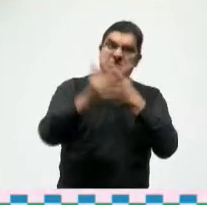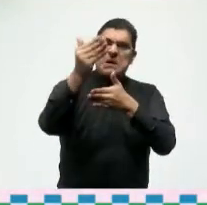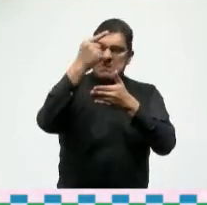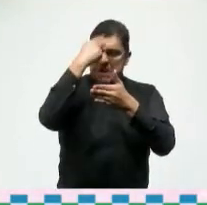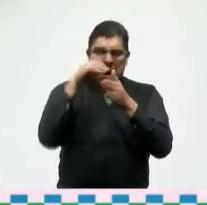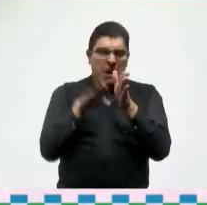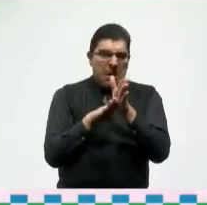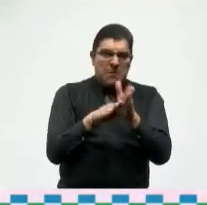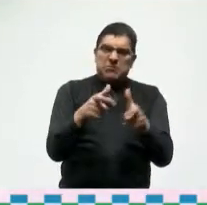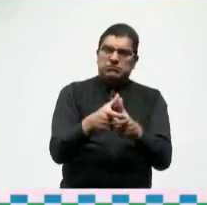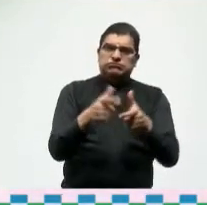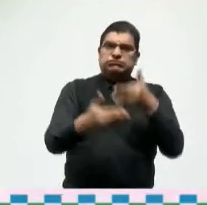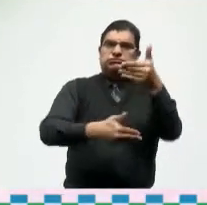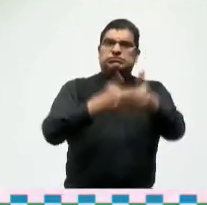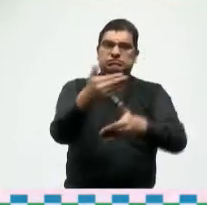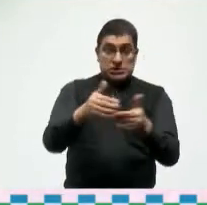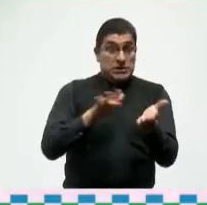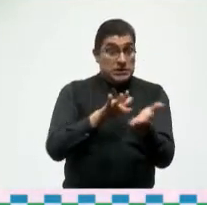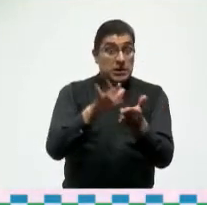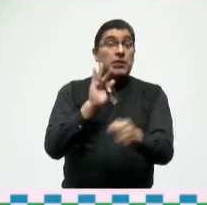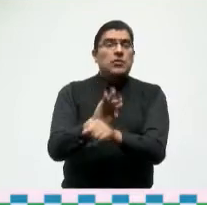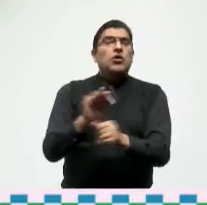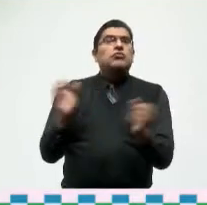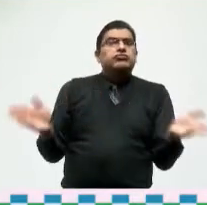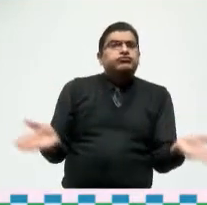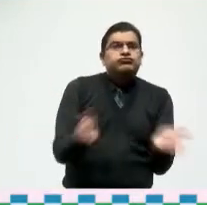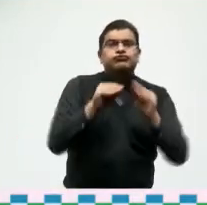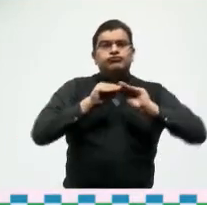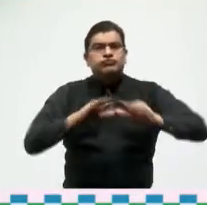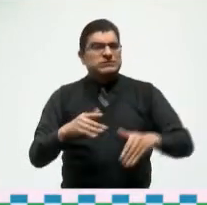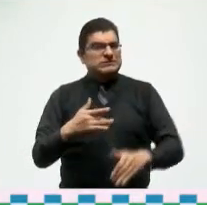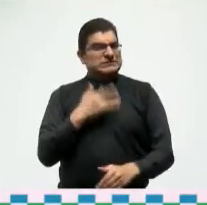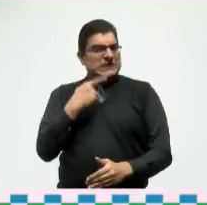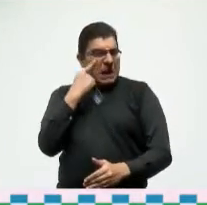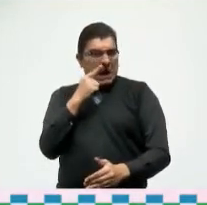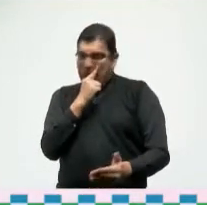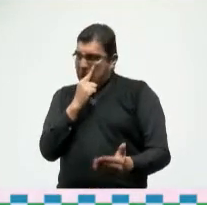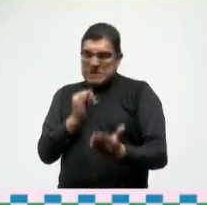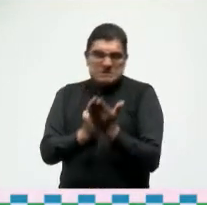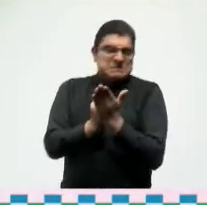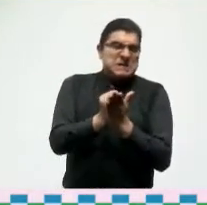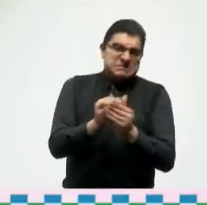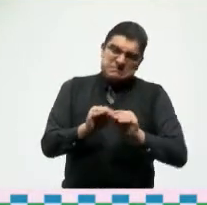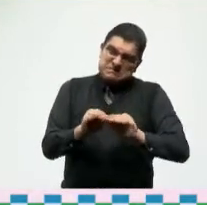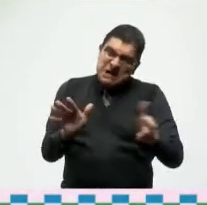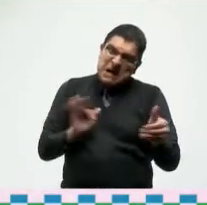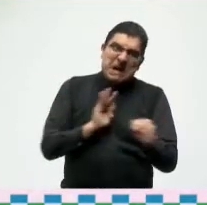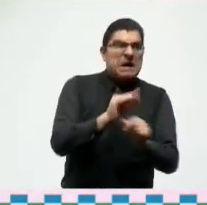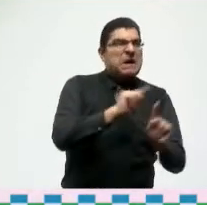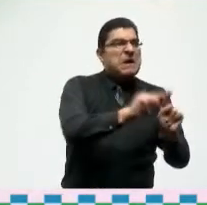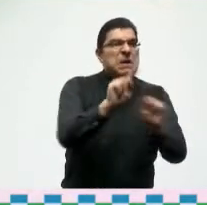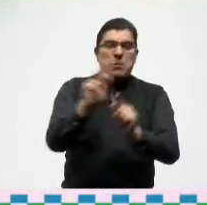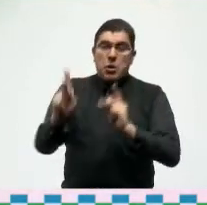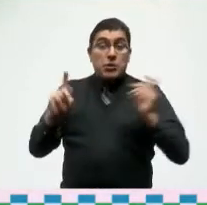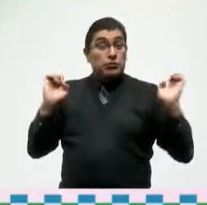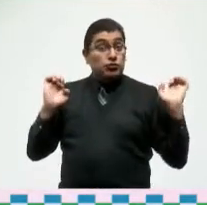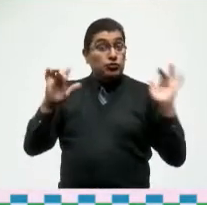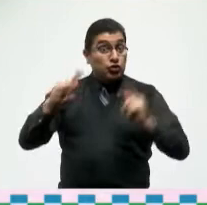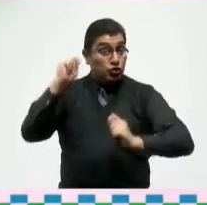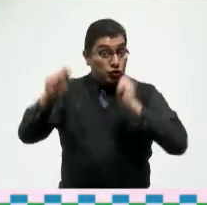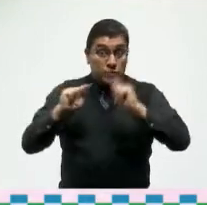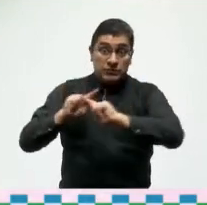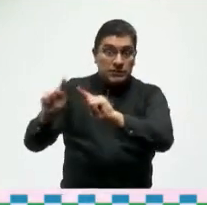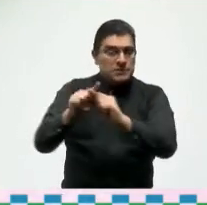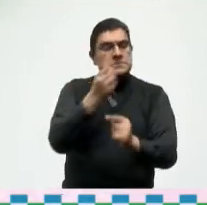y de que sigamos promoviendo con pasión y decisión estos destinos turísticos inigualables es la mejor